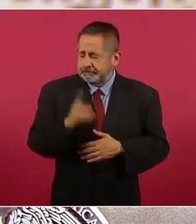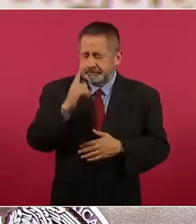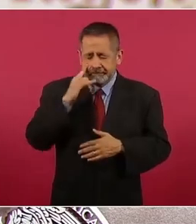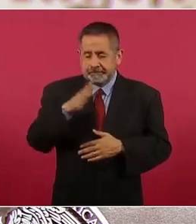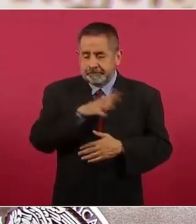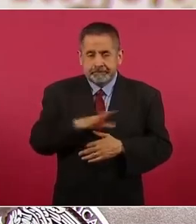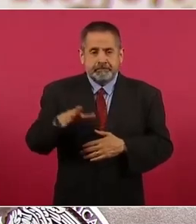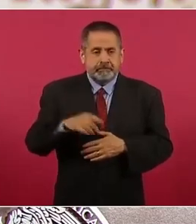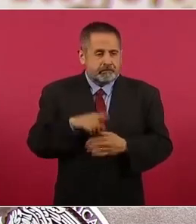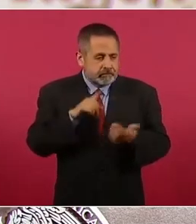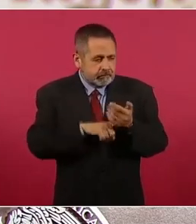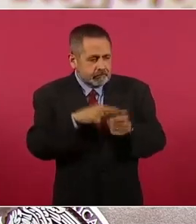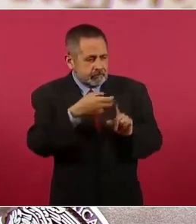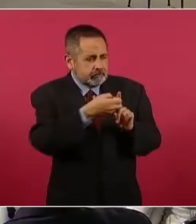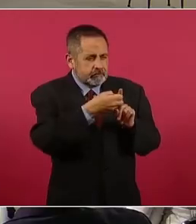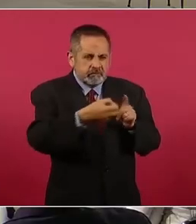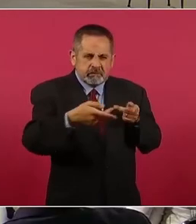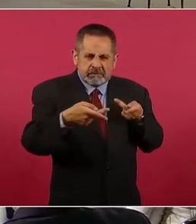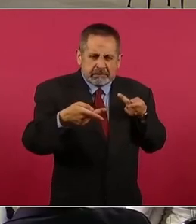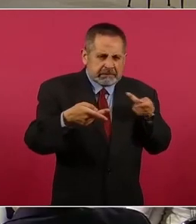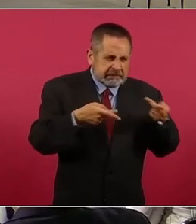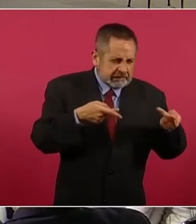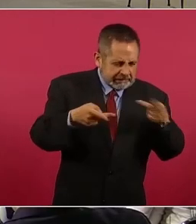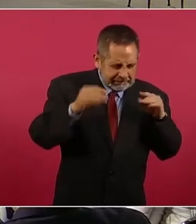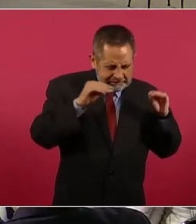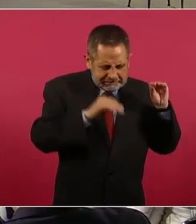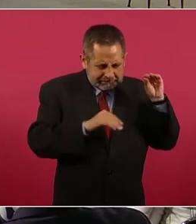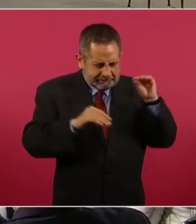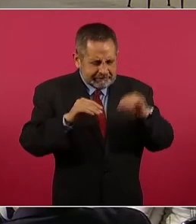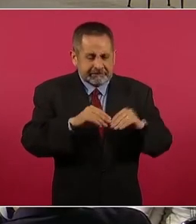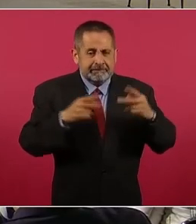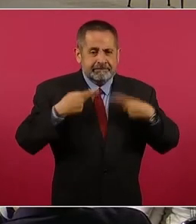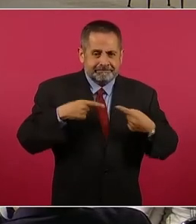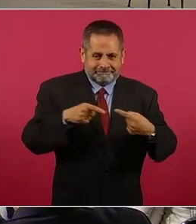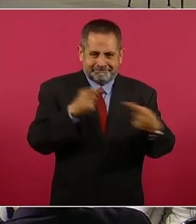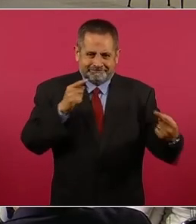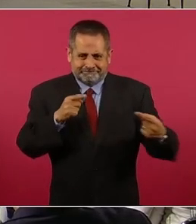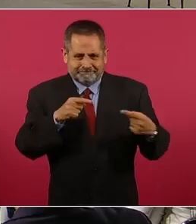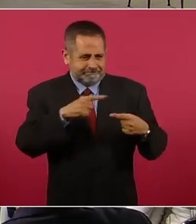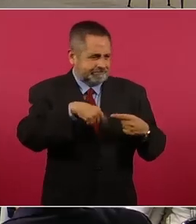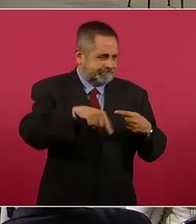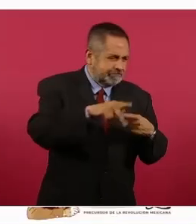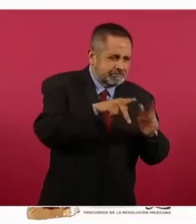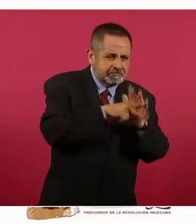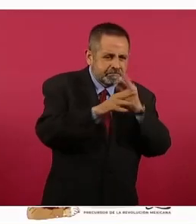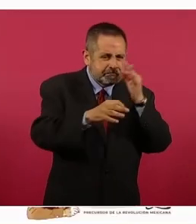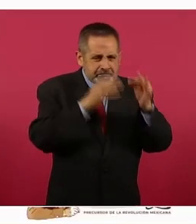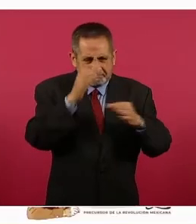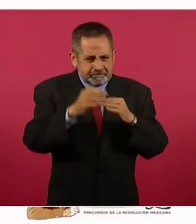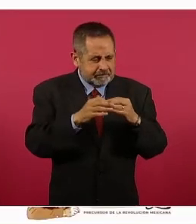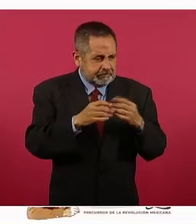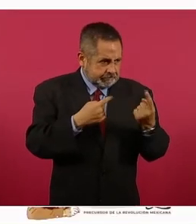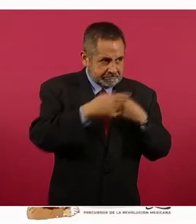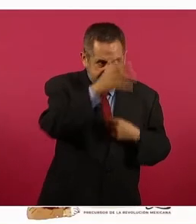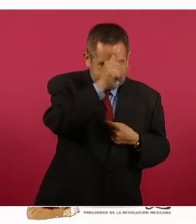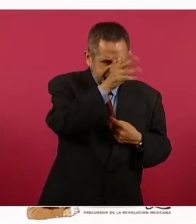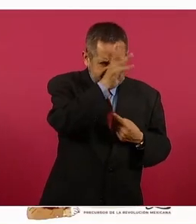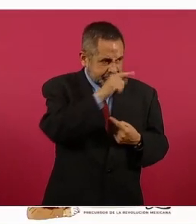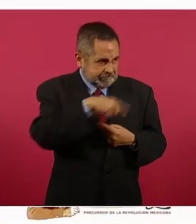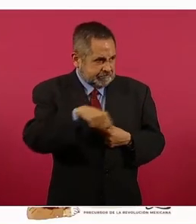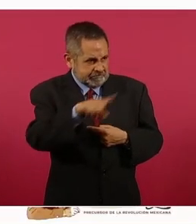es la coordinación entre medios y oposición para amplificar los ataques. Por ejemplo,